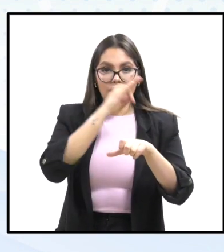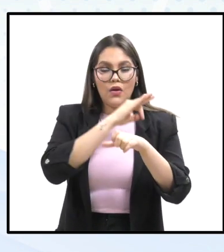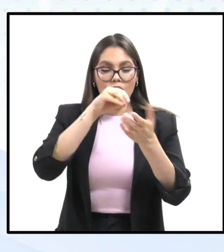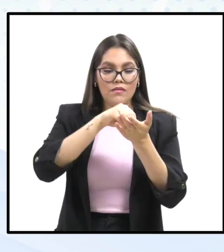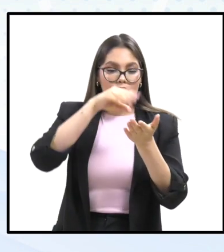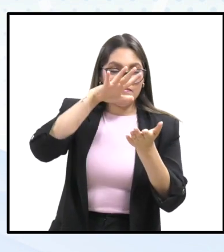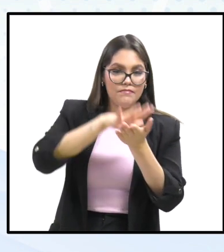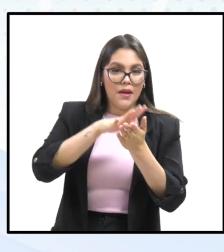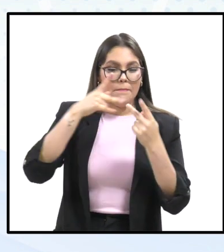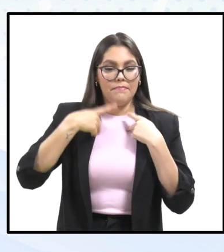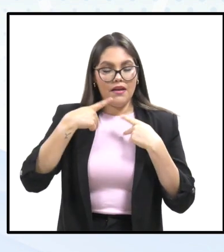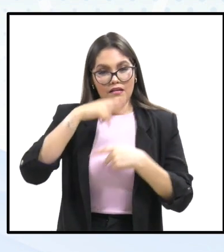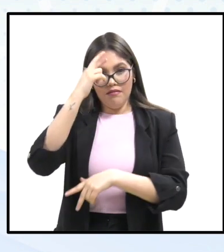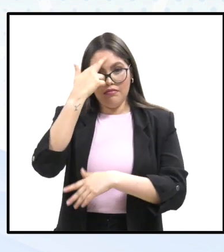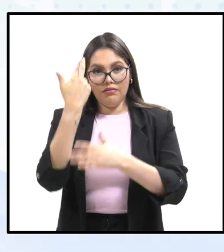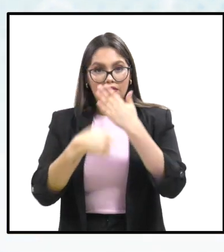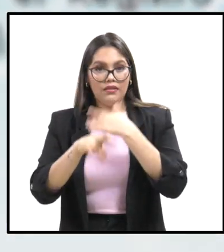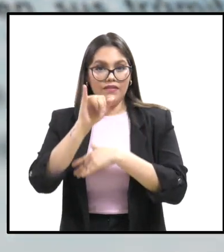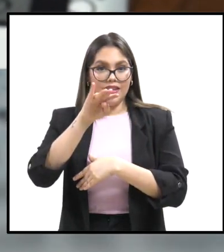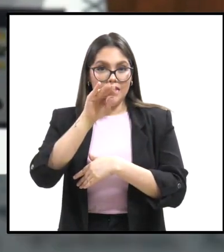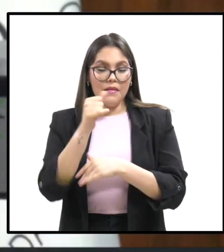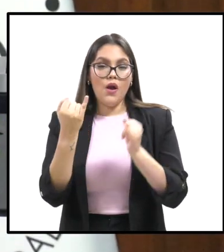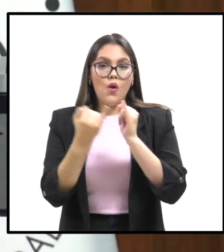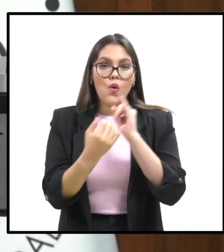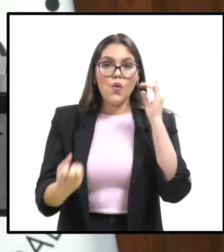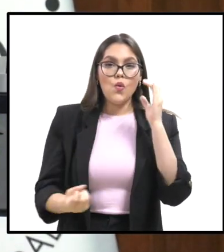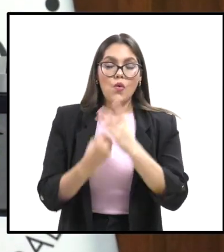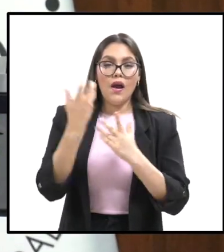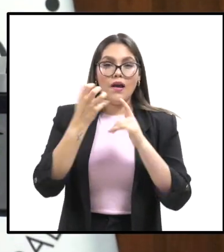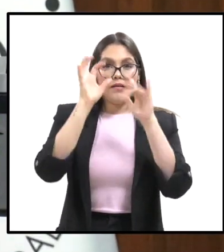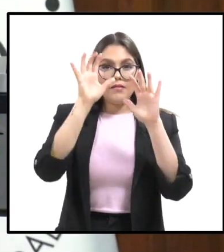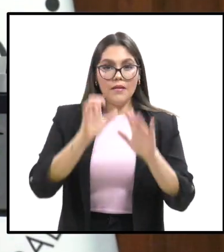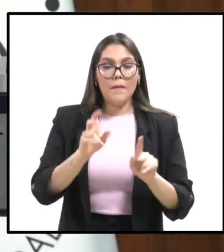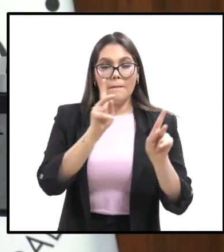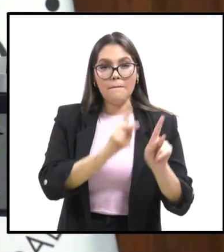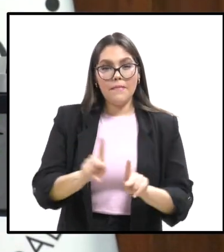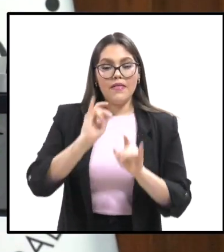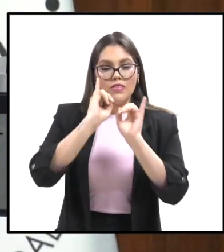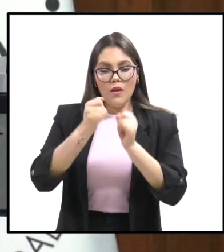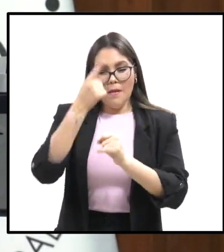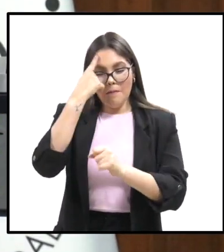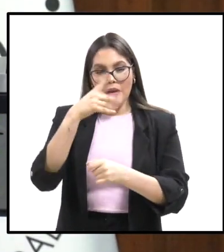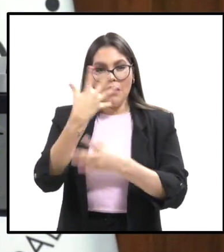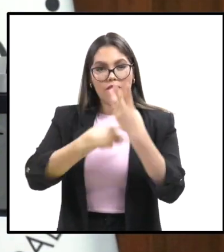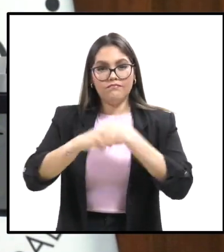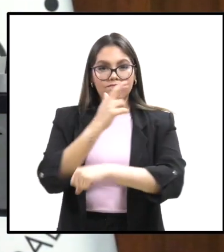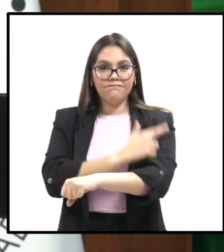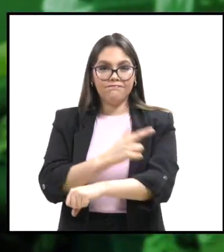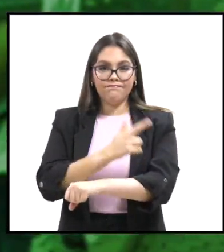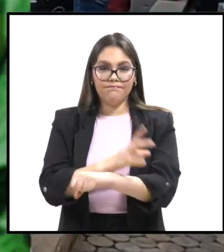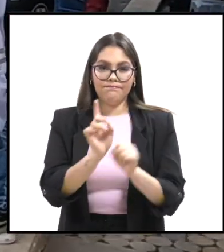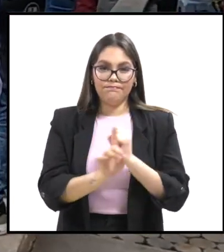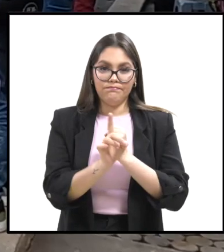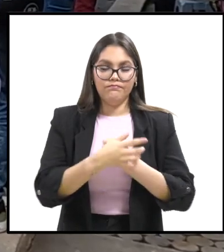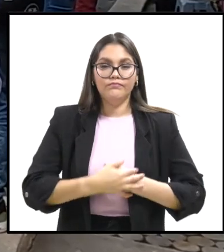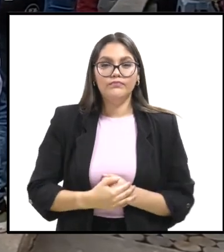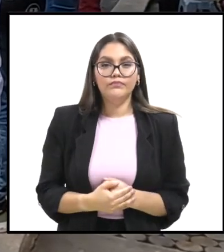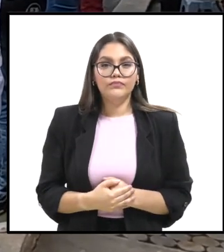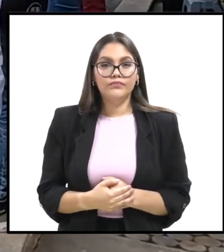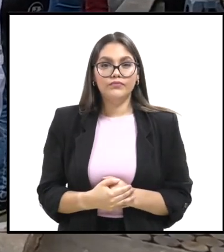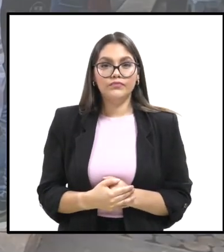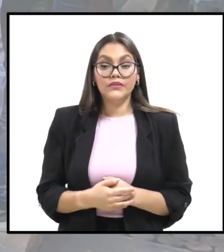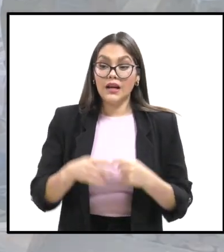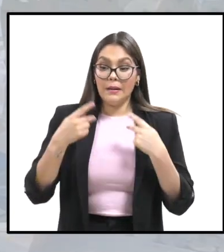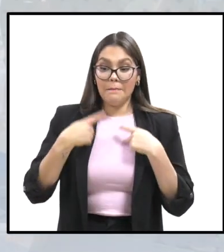inscripción en el Registro de Víctimas y la elaboración del Plan Individual de Reparación. El